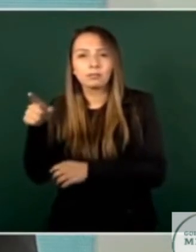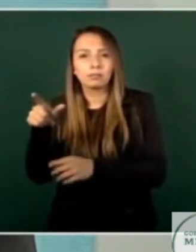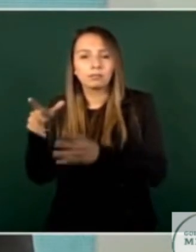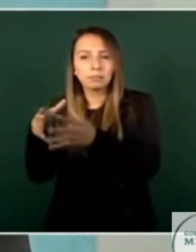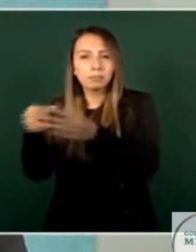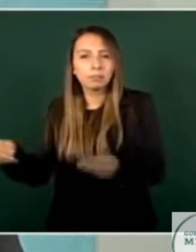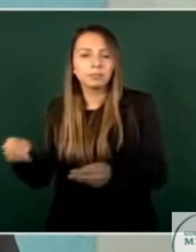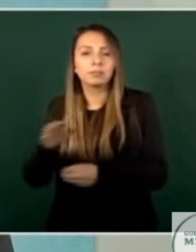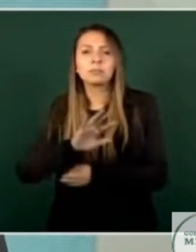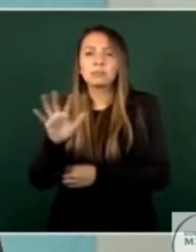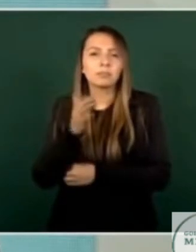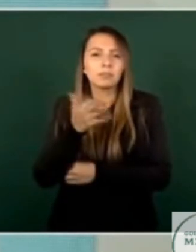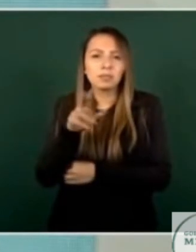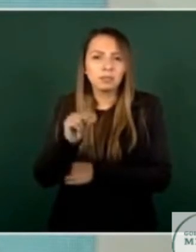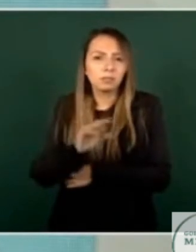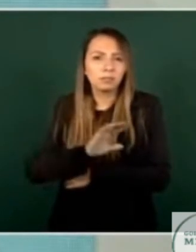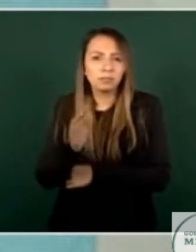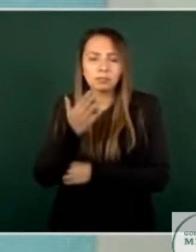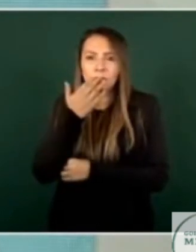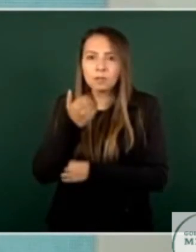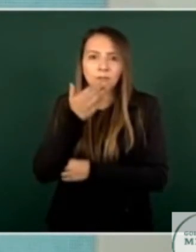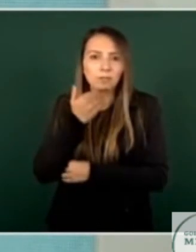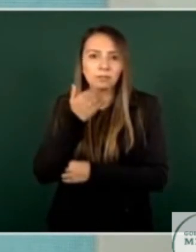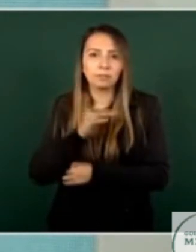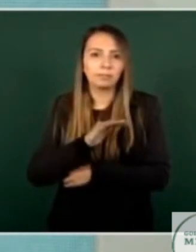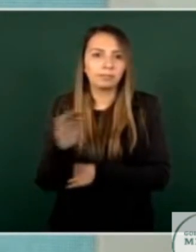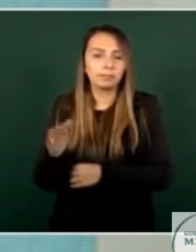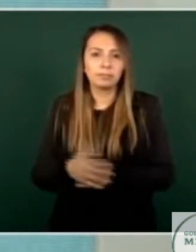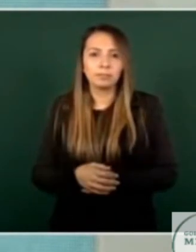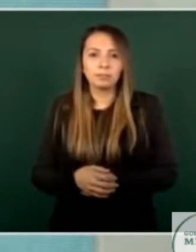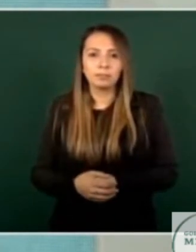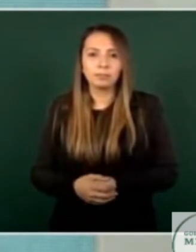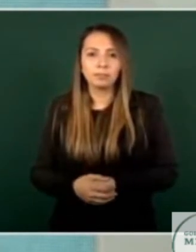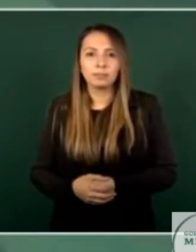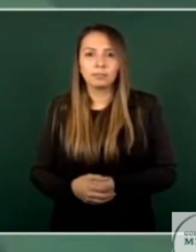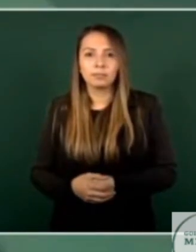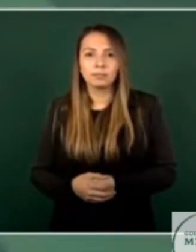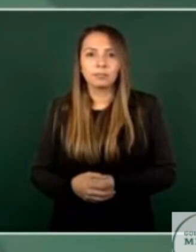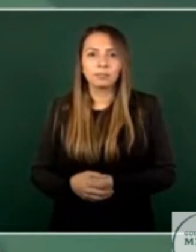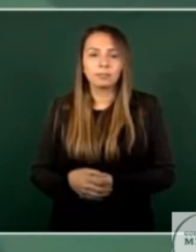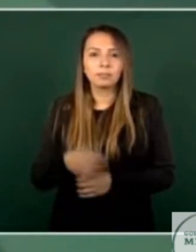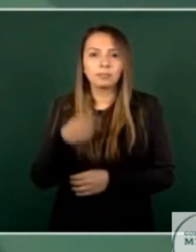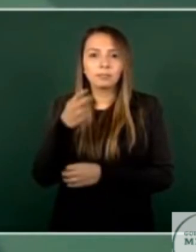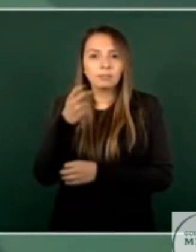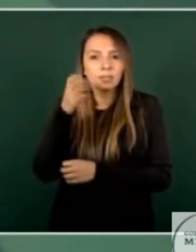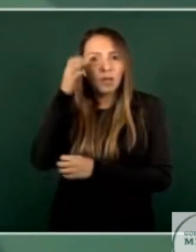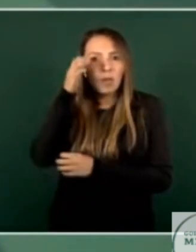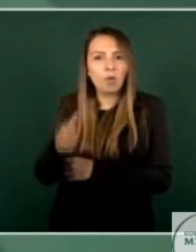no existe el nivel de letalidad